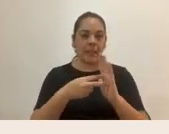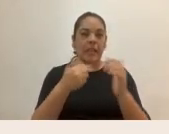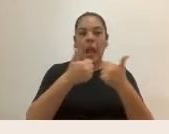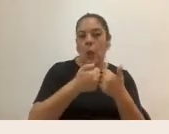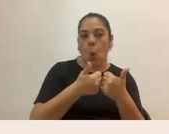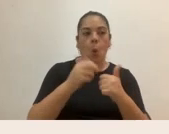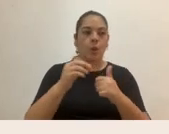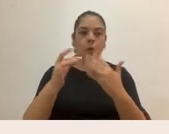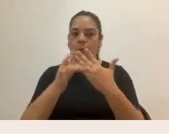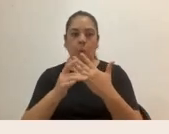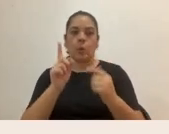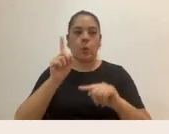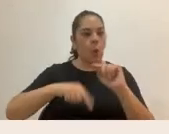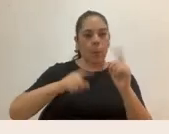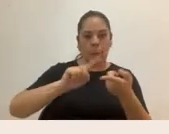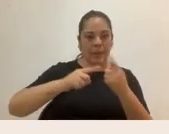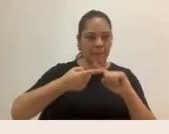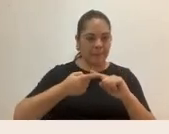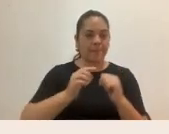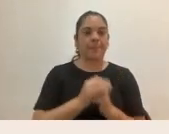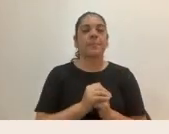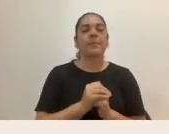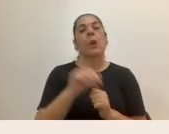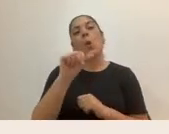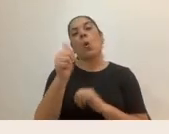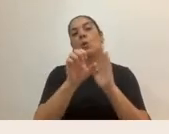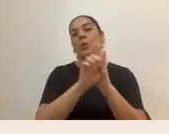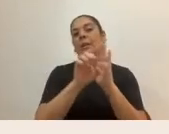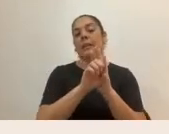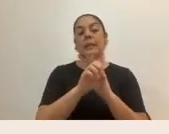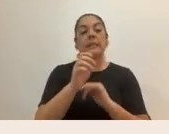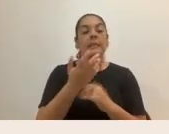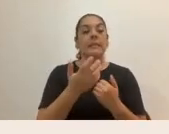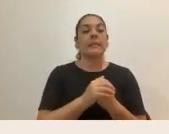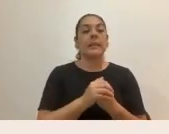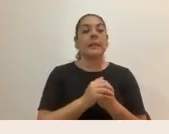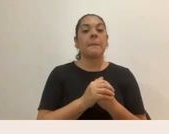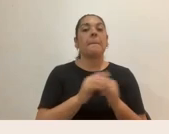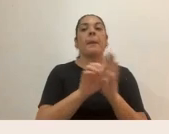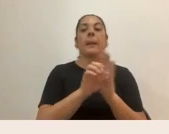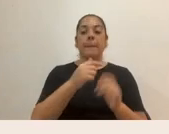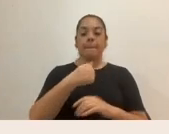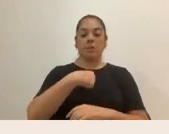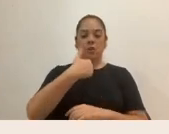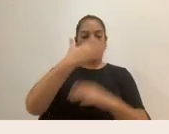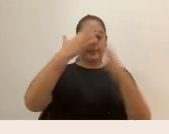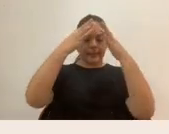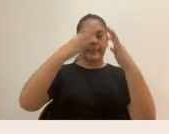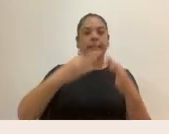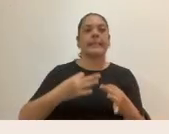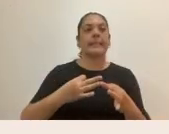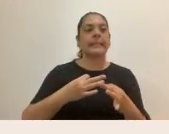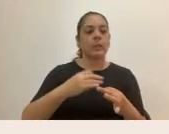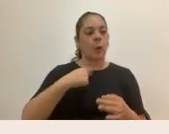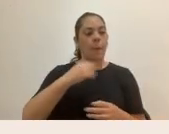Por otra parte, otro micromachismo podría ser convertir la decisión personal de ser madre en un factor clave para su contratación